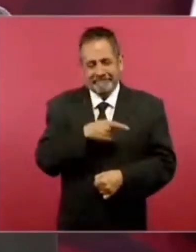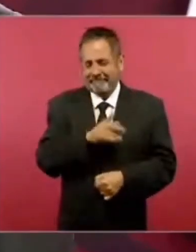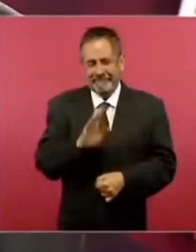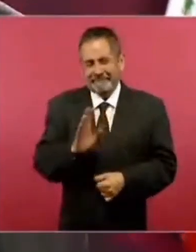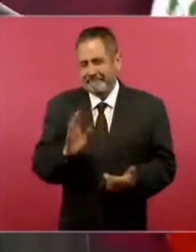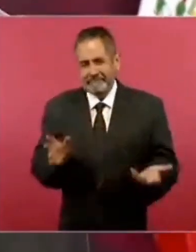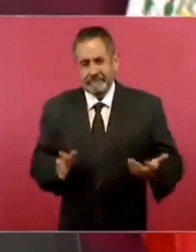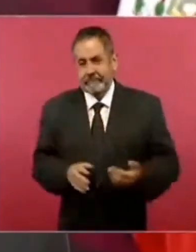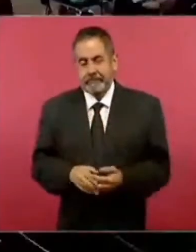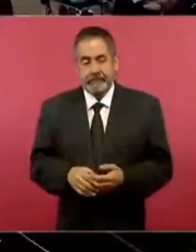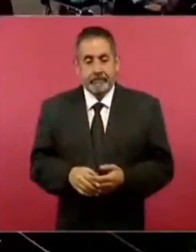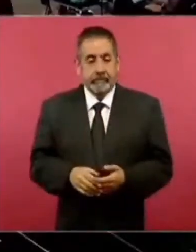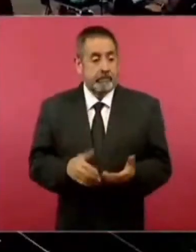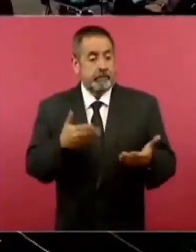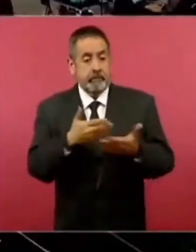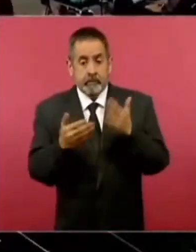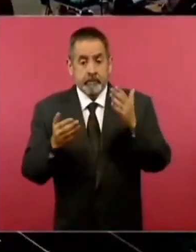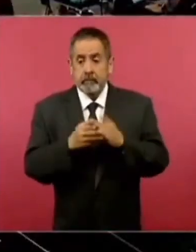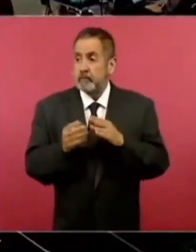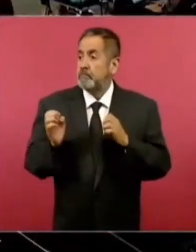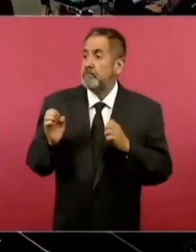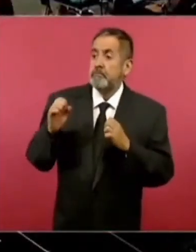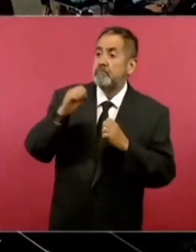no se puede engañar